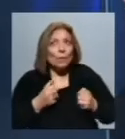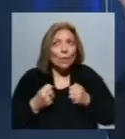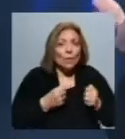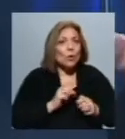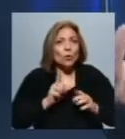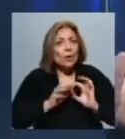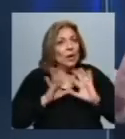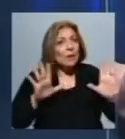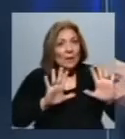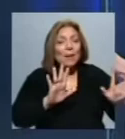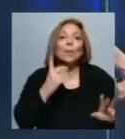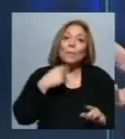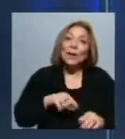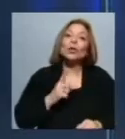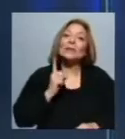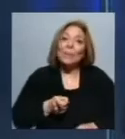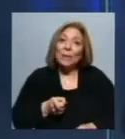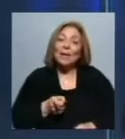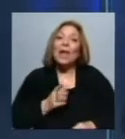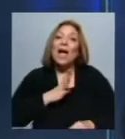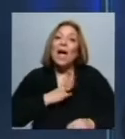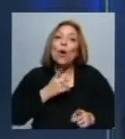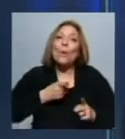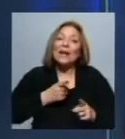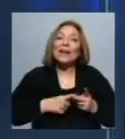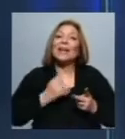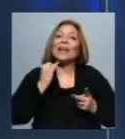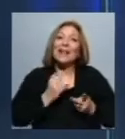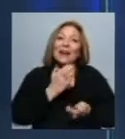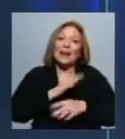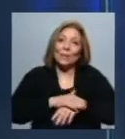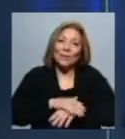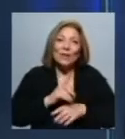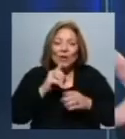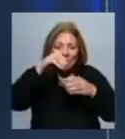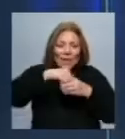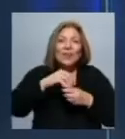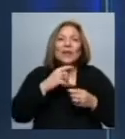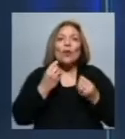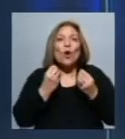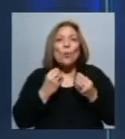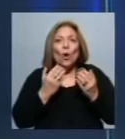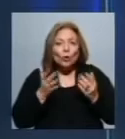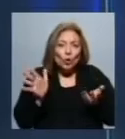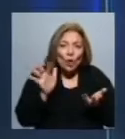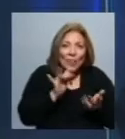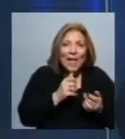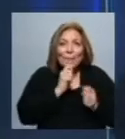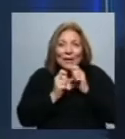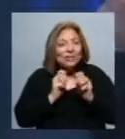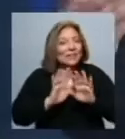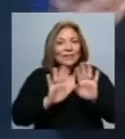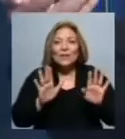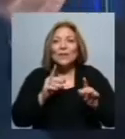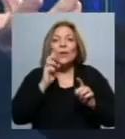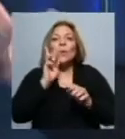serie de obligaciones y de responsabilidades que tienen no tanto que ver con el contenido informativo que los periodistas desarrollan día a día, sino con el